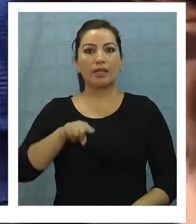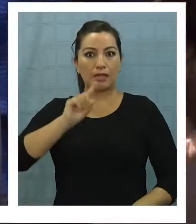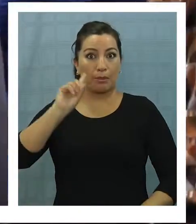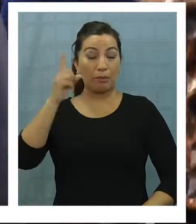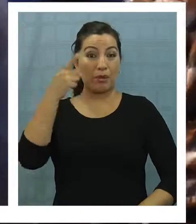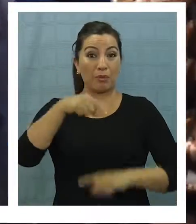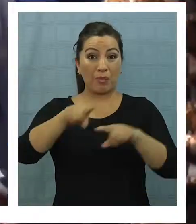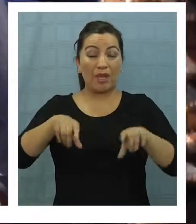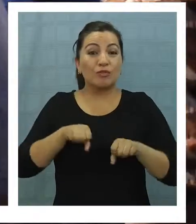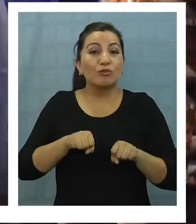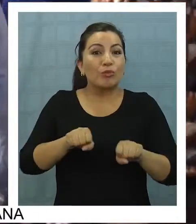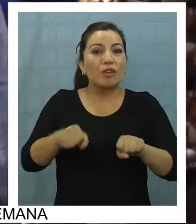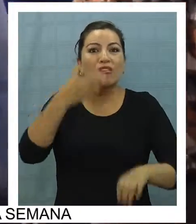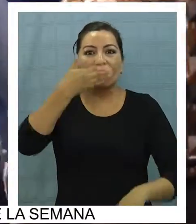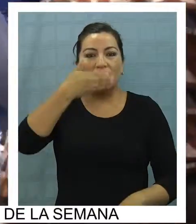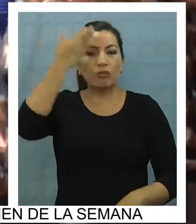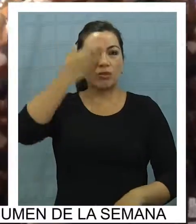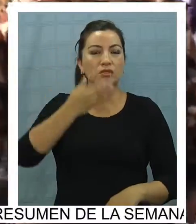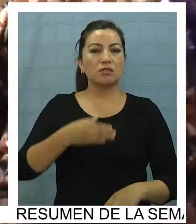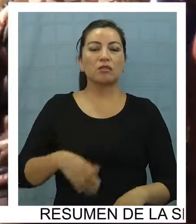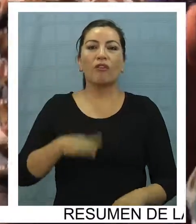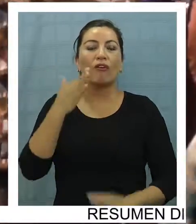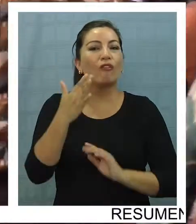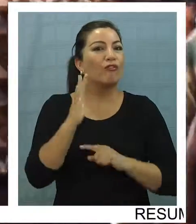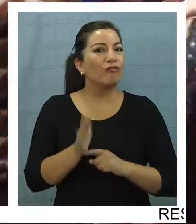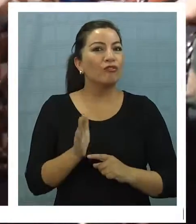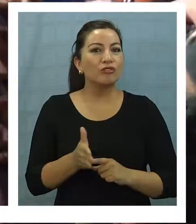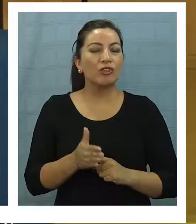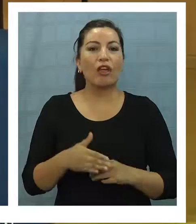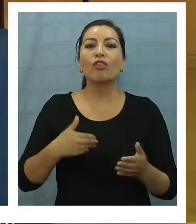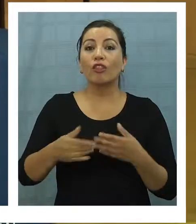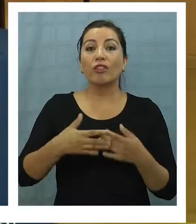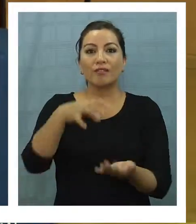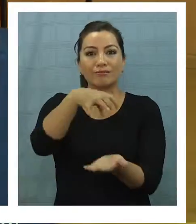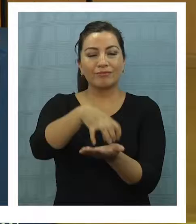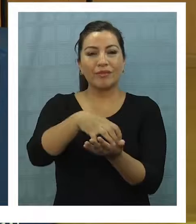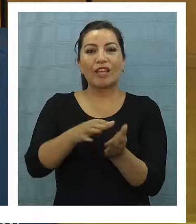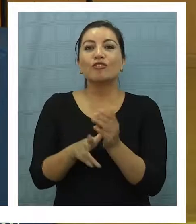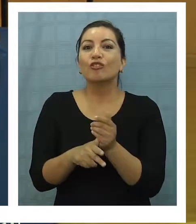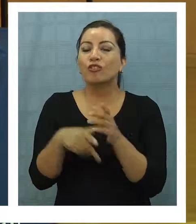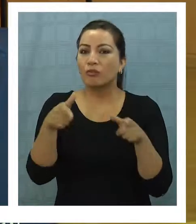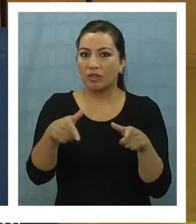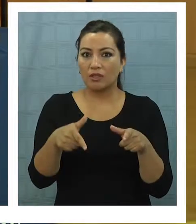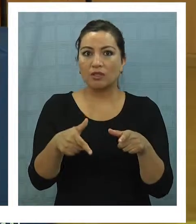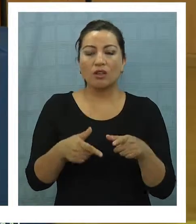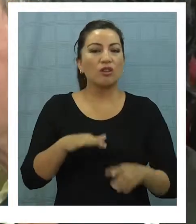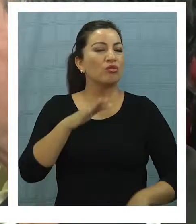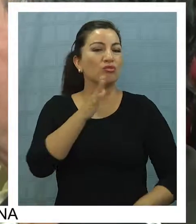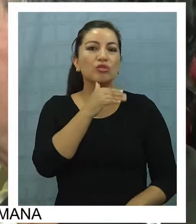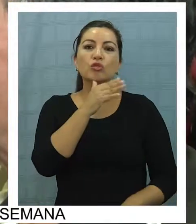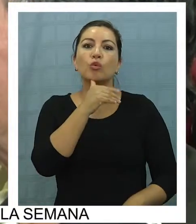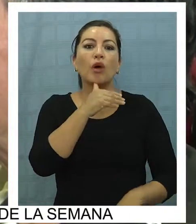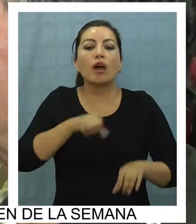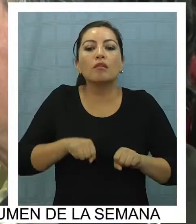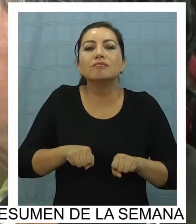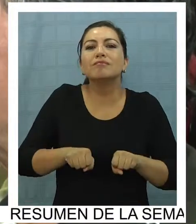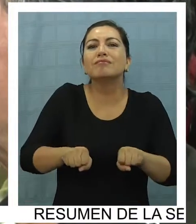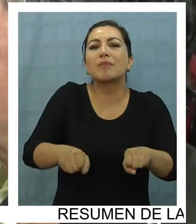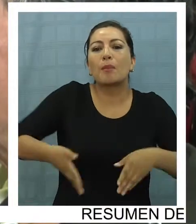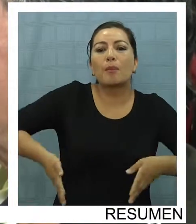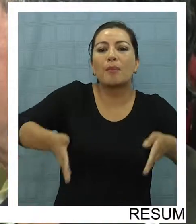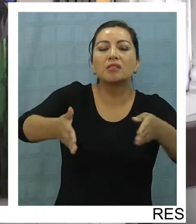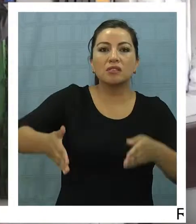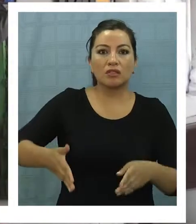primer supermercado popular funcionará en el hall de la Municipalidad Tocopillana y no tendrá el modelo típico con carritos y pasillos,